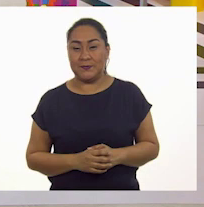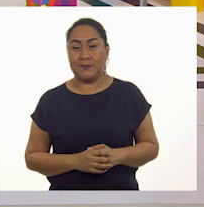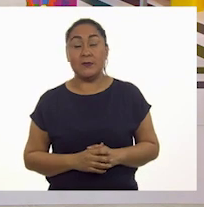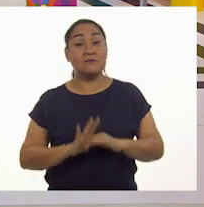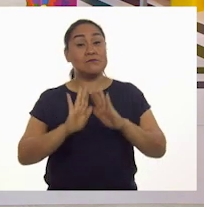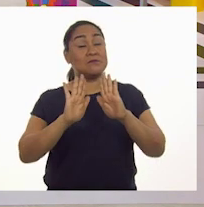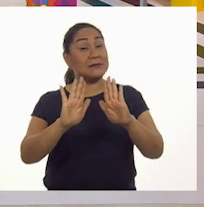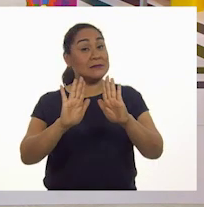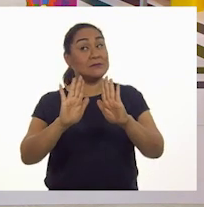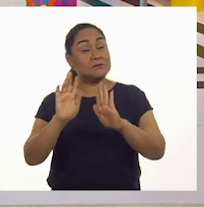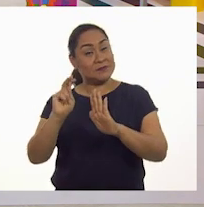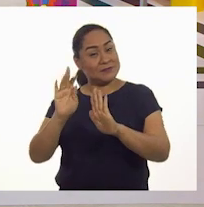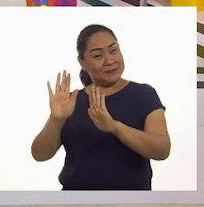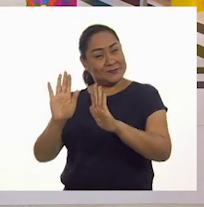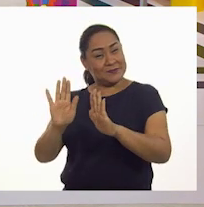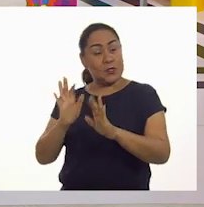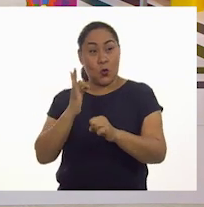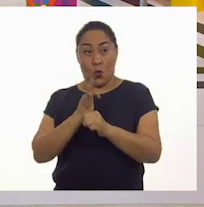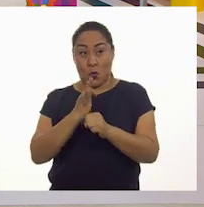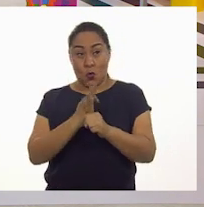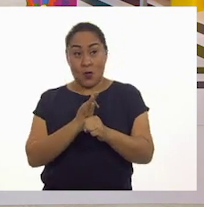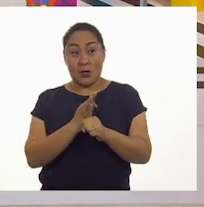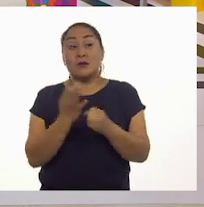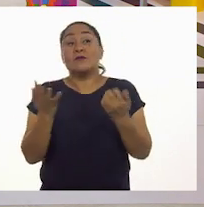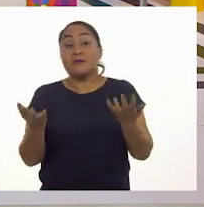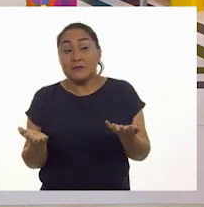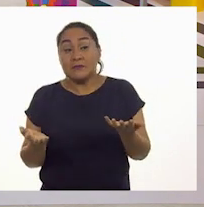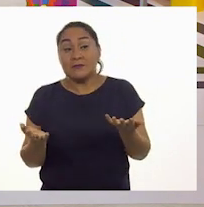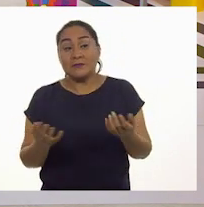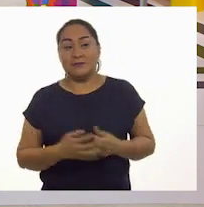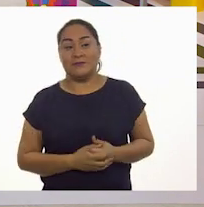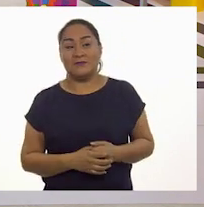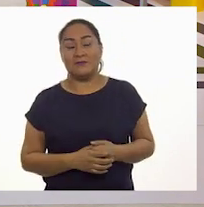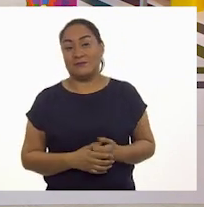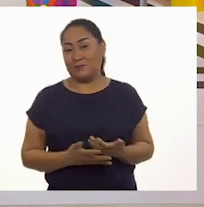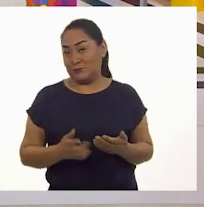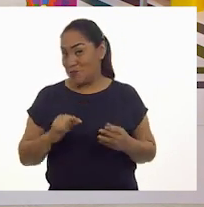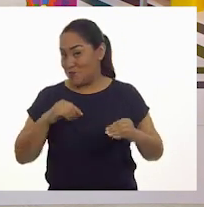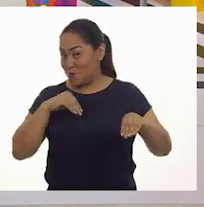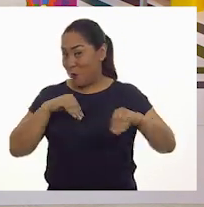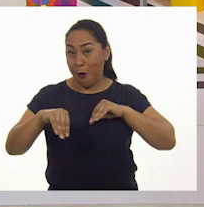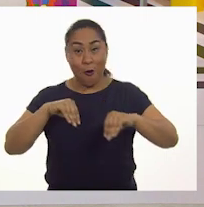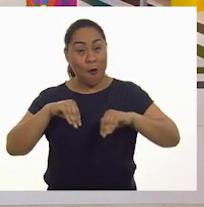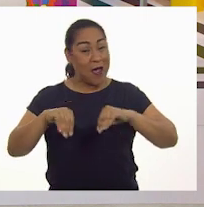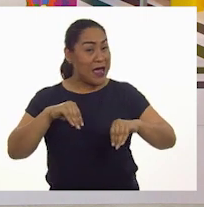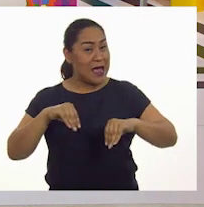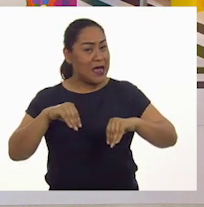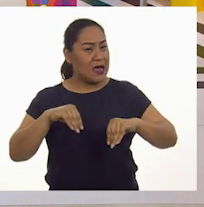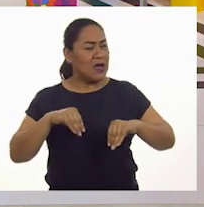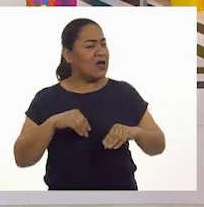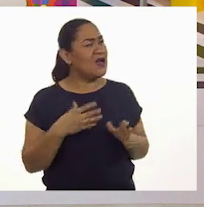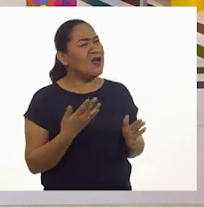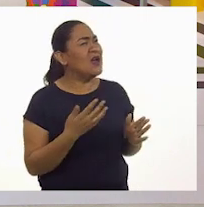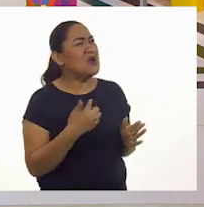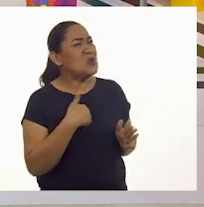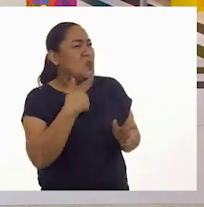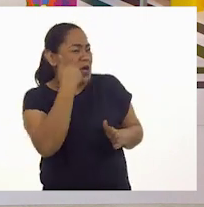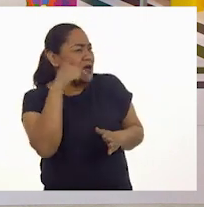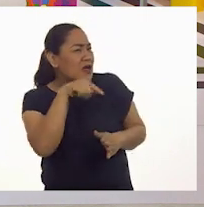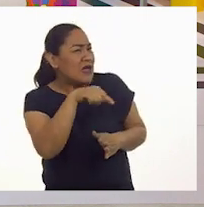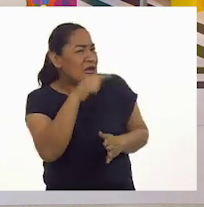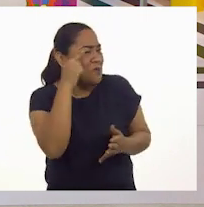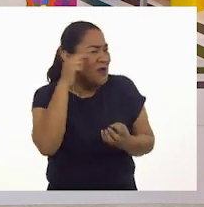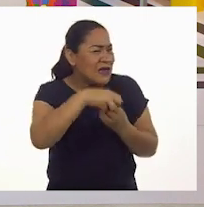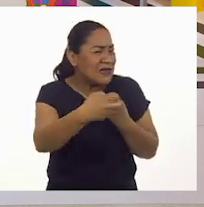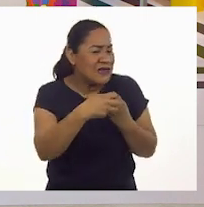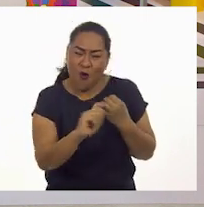Pero antes, Pepe, ha llegado el momento de movernos. Pero yo quería mandarinas. No, no,